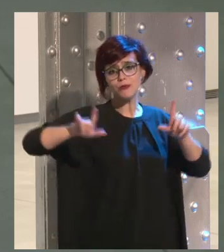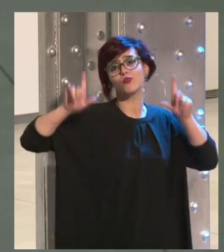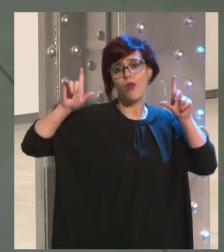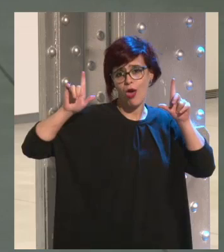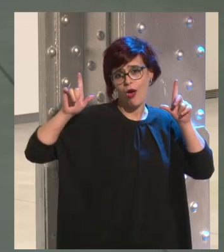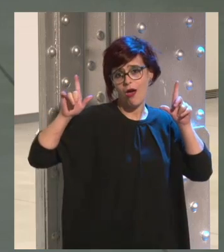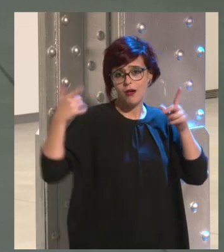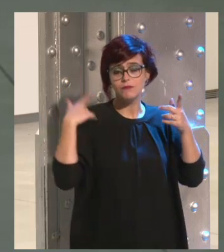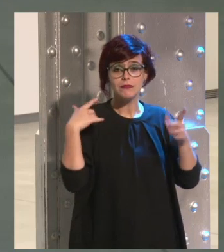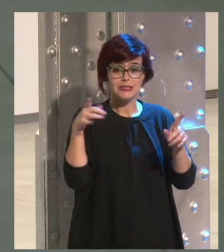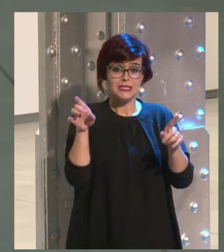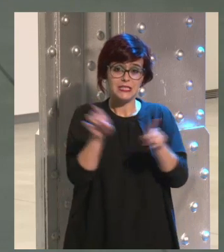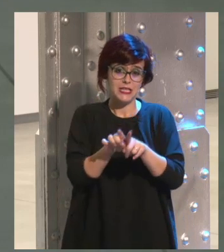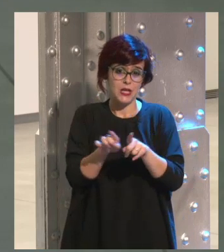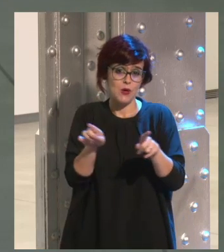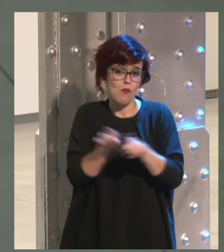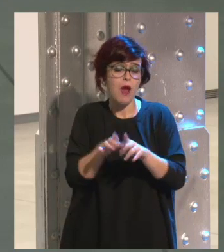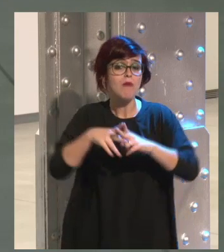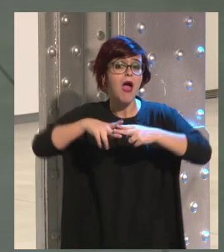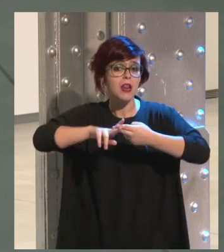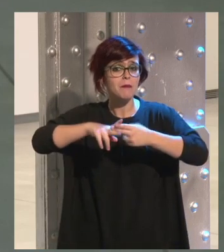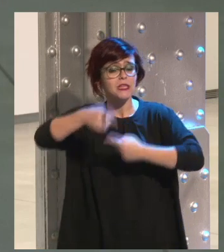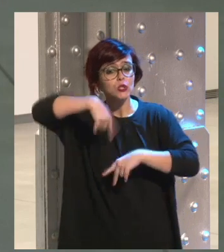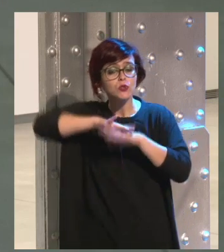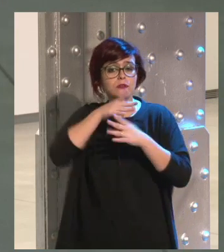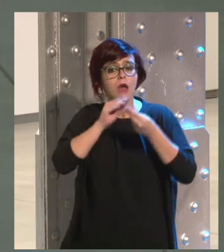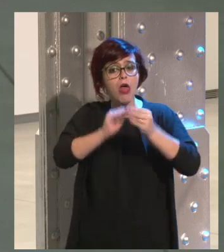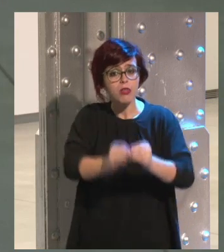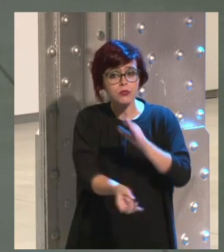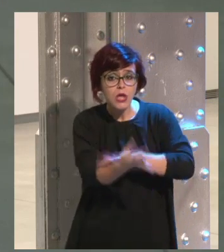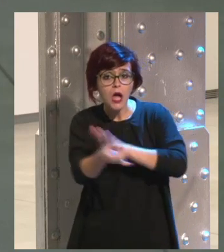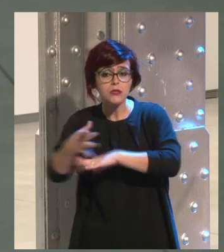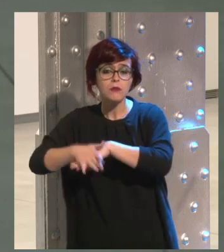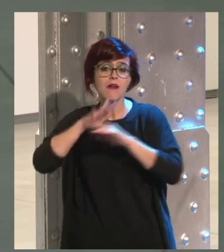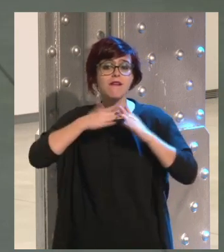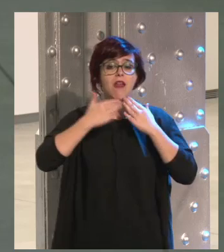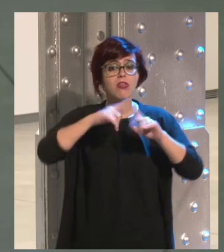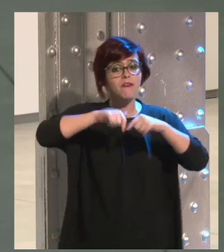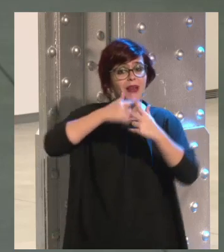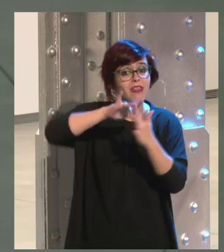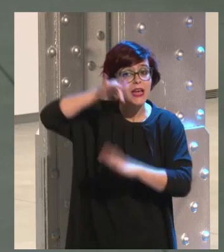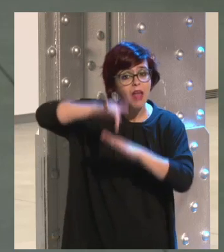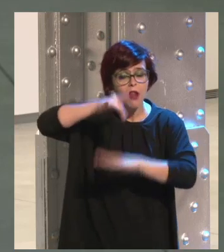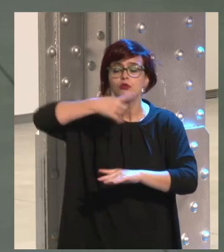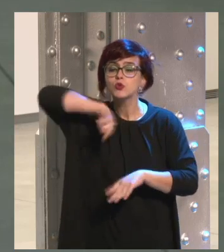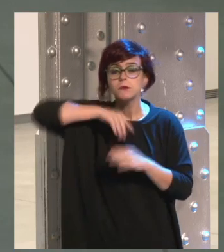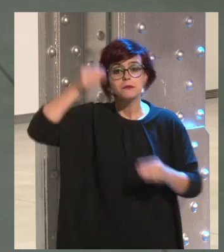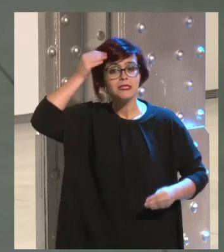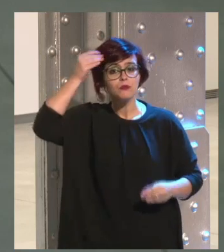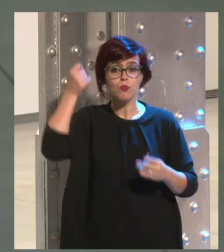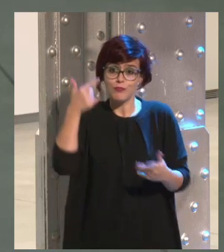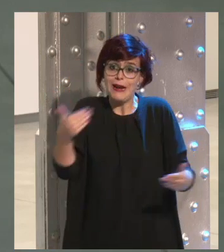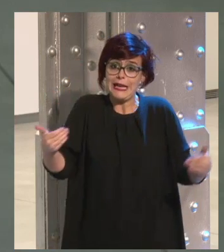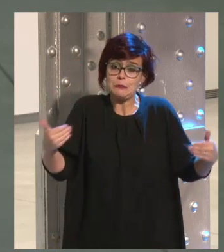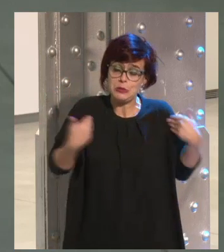todo ese tipo de herramientas son las que intentamos desde Telefónica dar a través de Familia Digital porque creemos que somos un poco